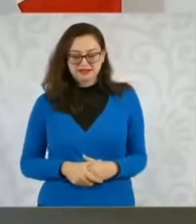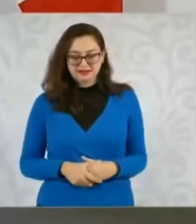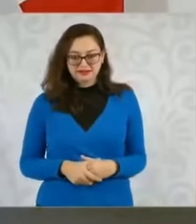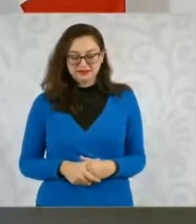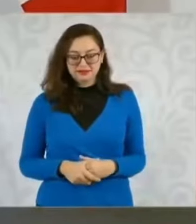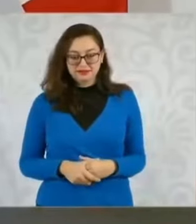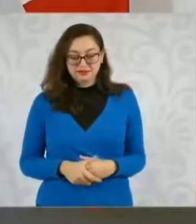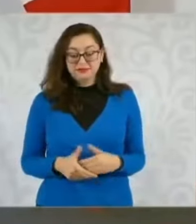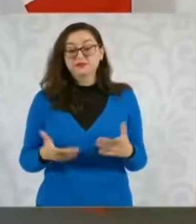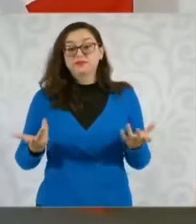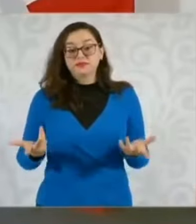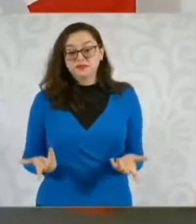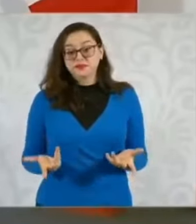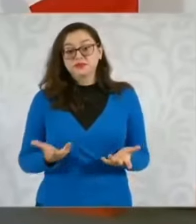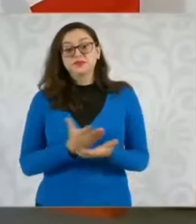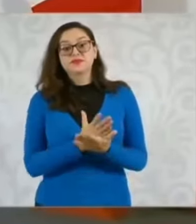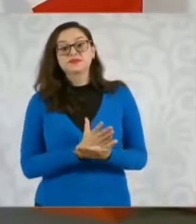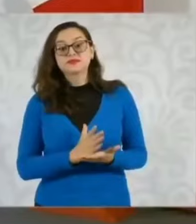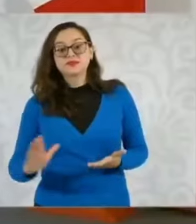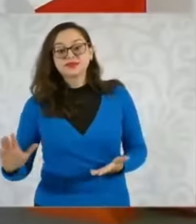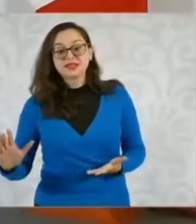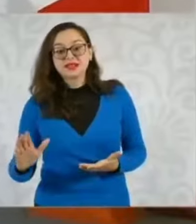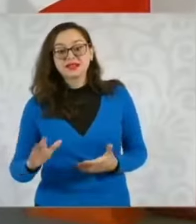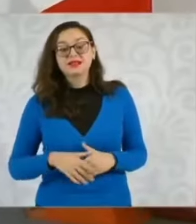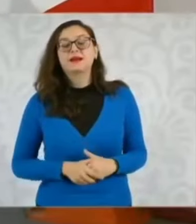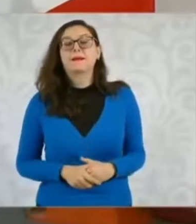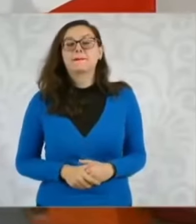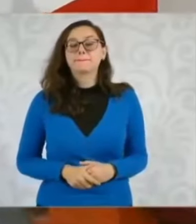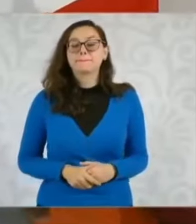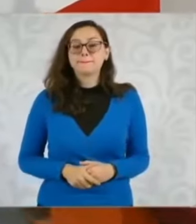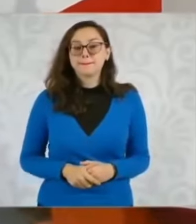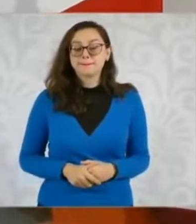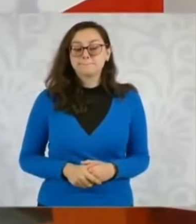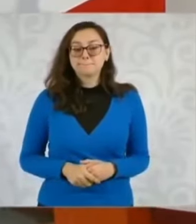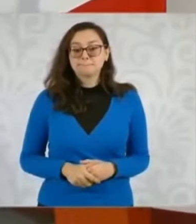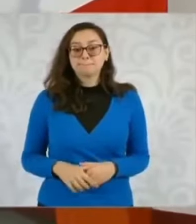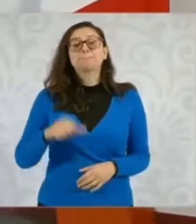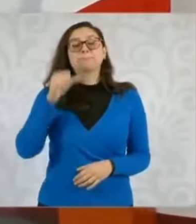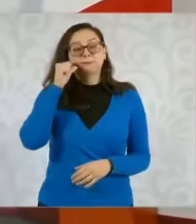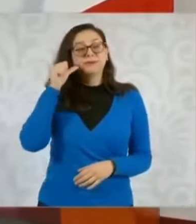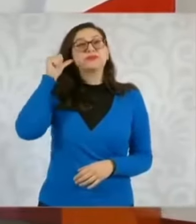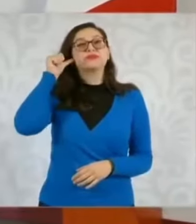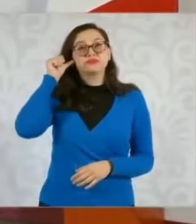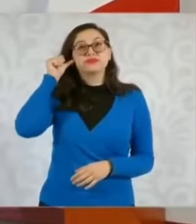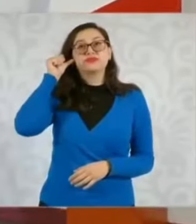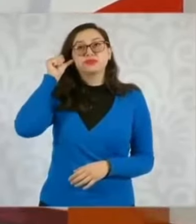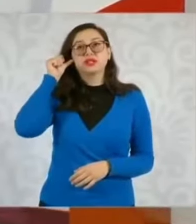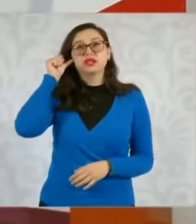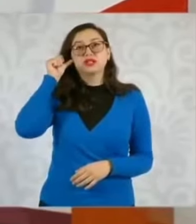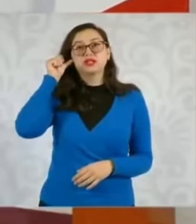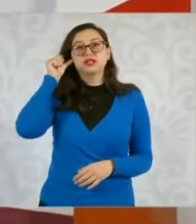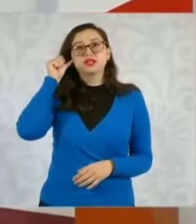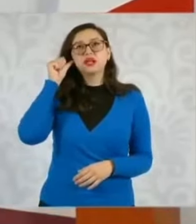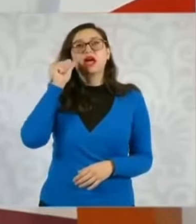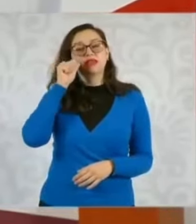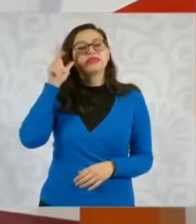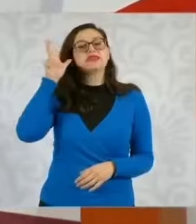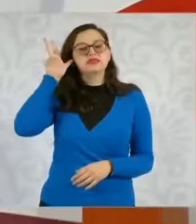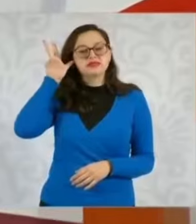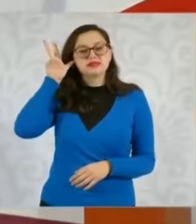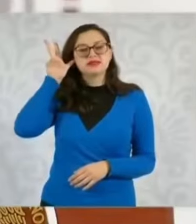además ayer también o antes de ayer